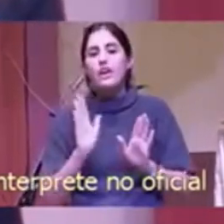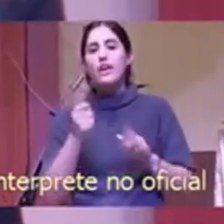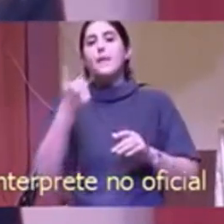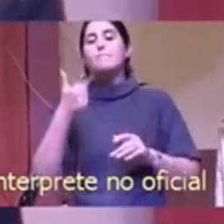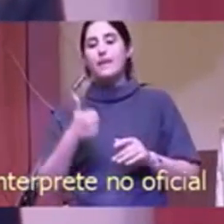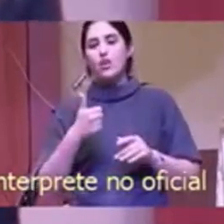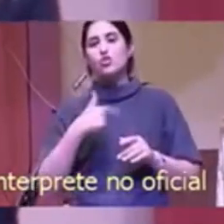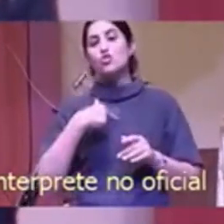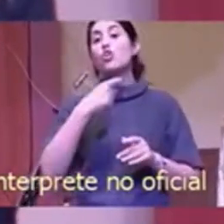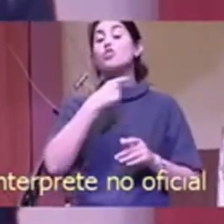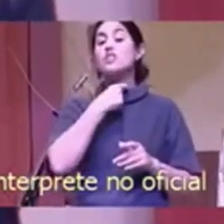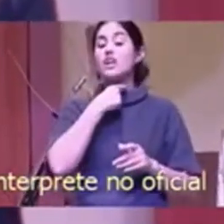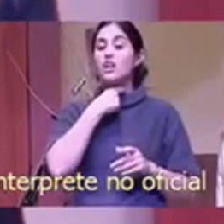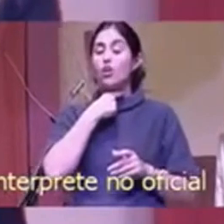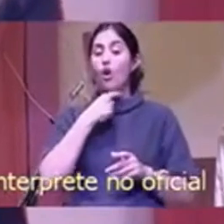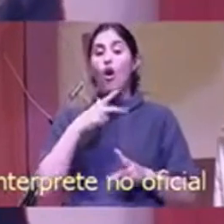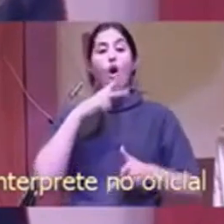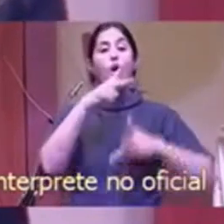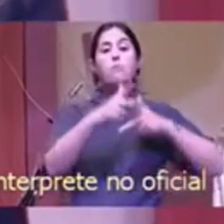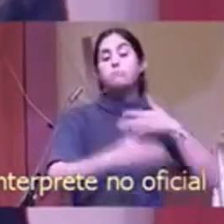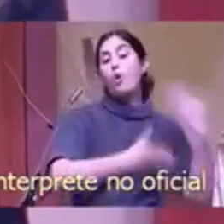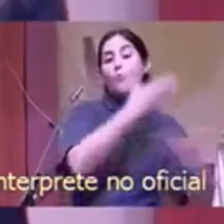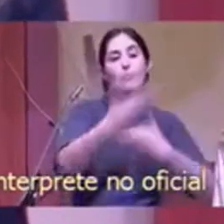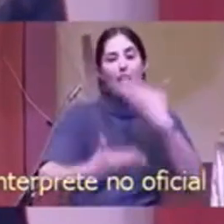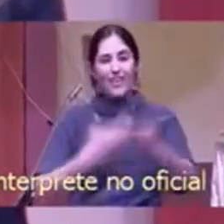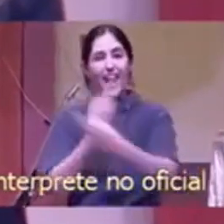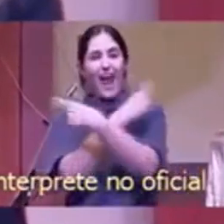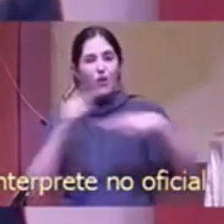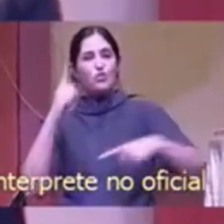para tres. Y quiero motivarles como